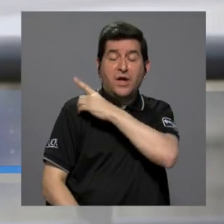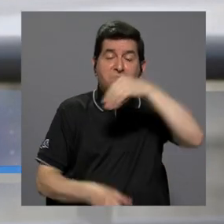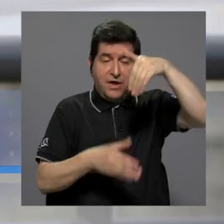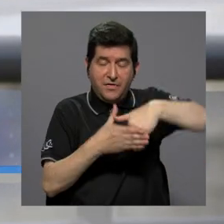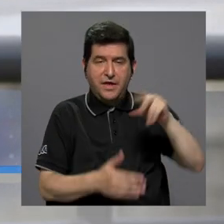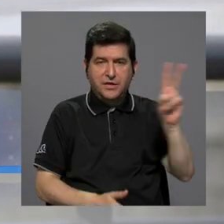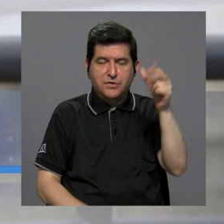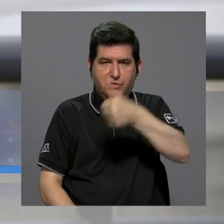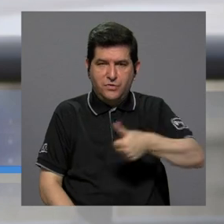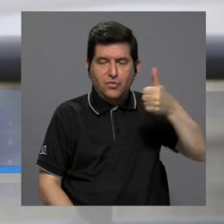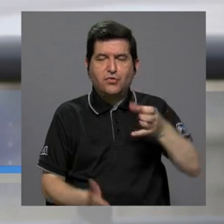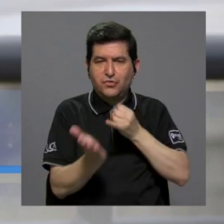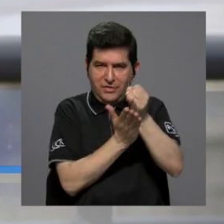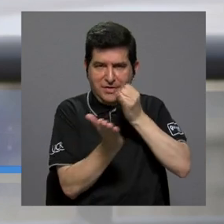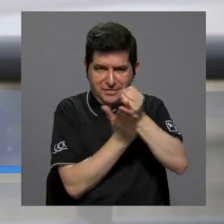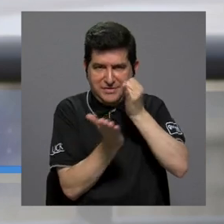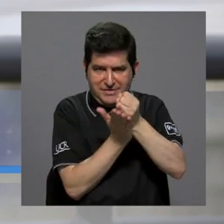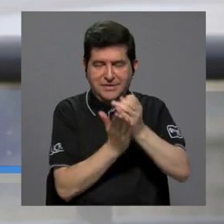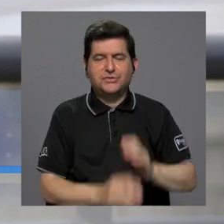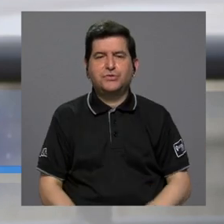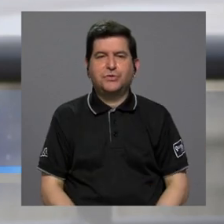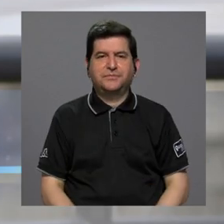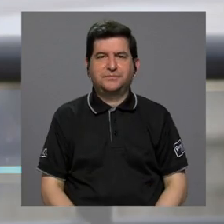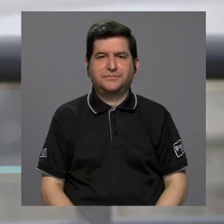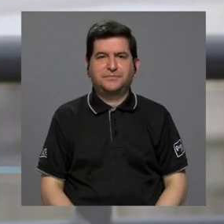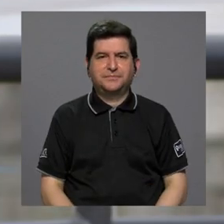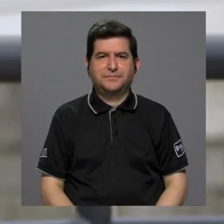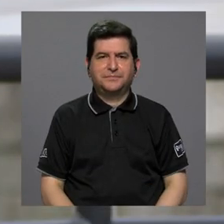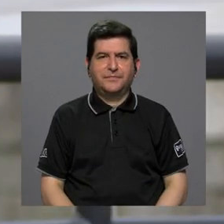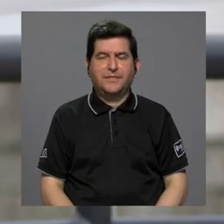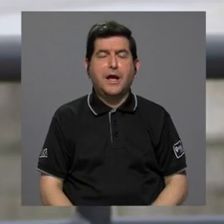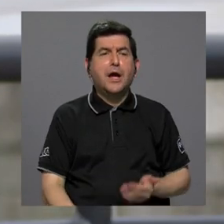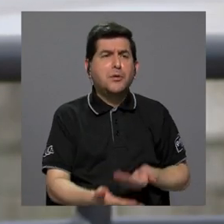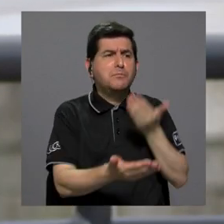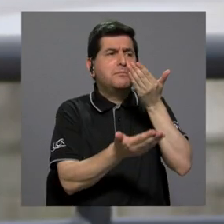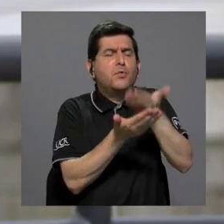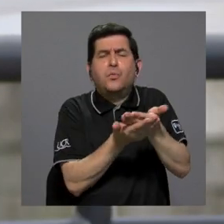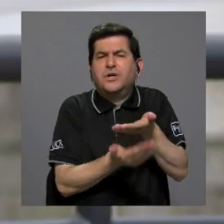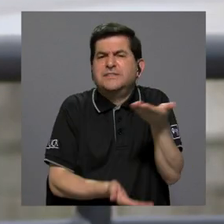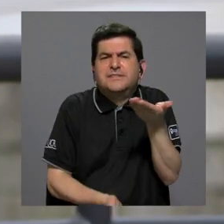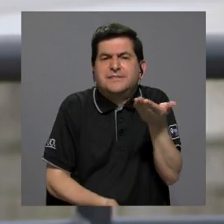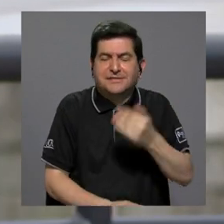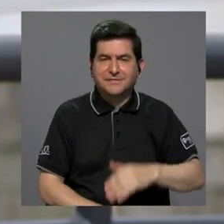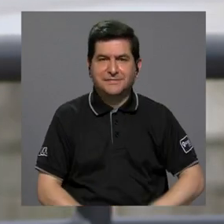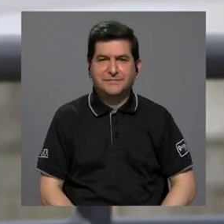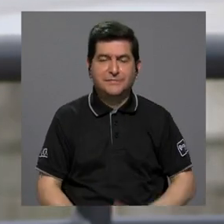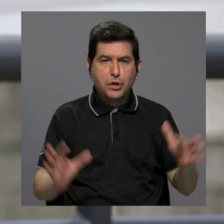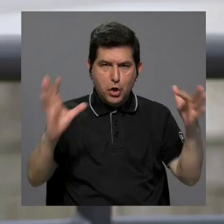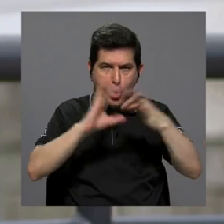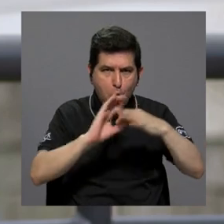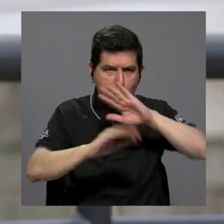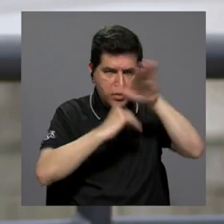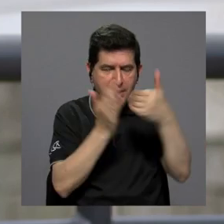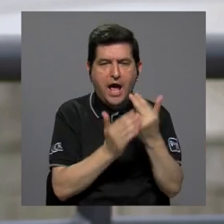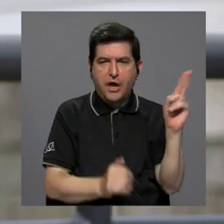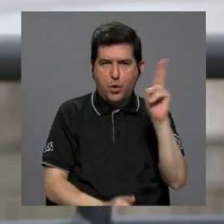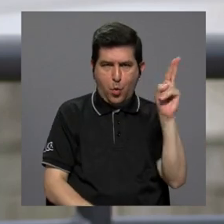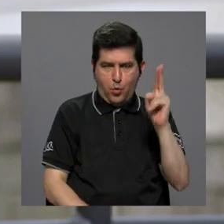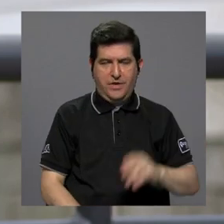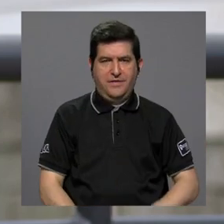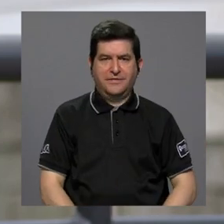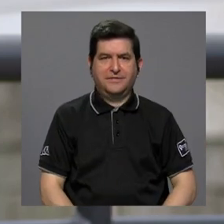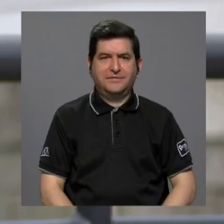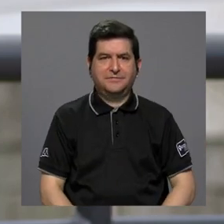dentro de la Vicerrectoría de Investigación que lo que se propone es básicamente coordinar todas las